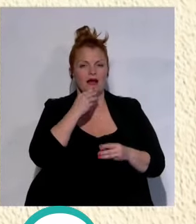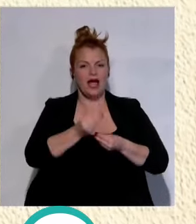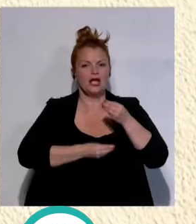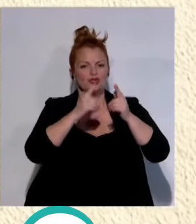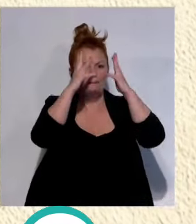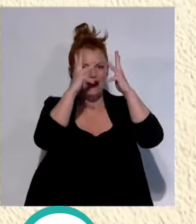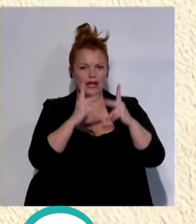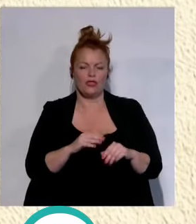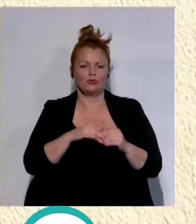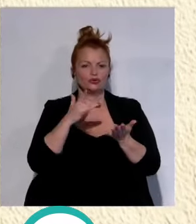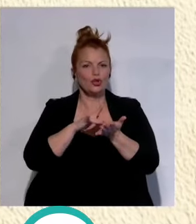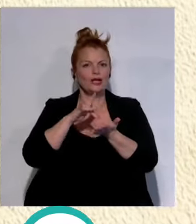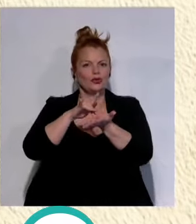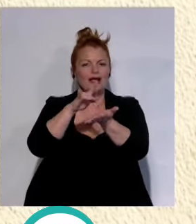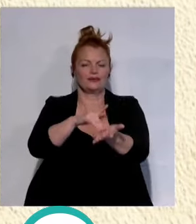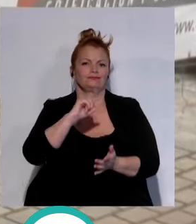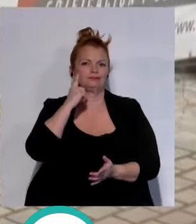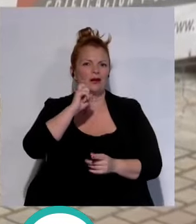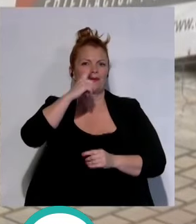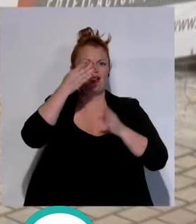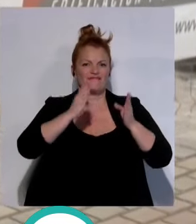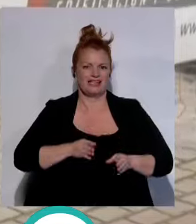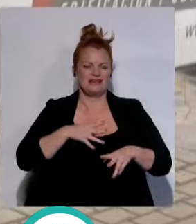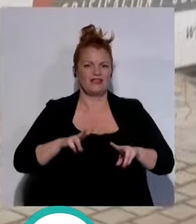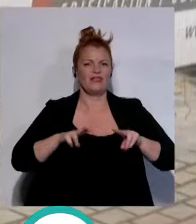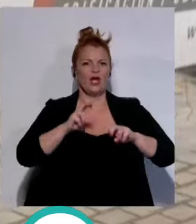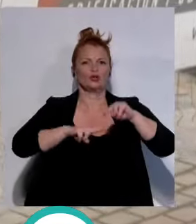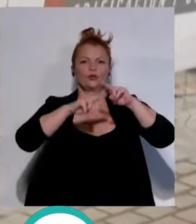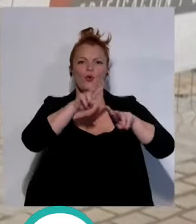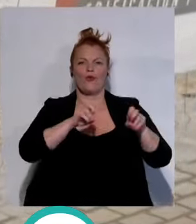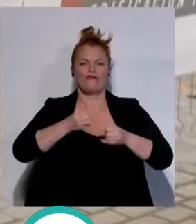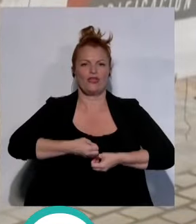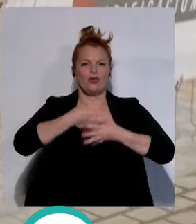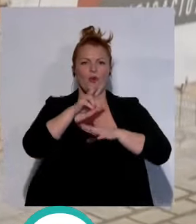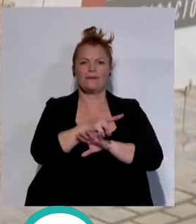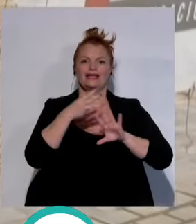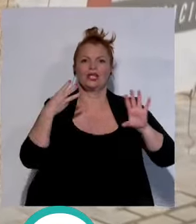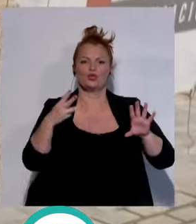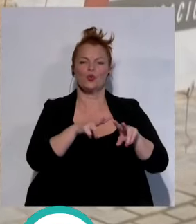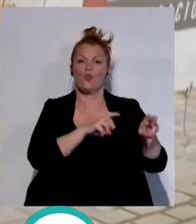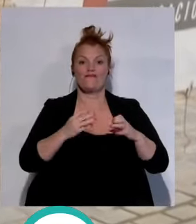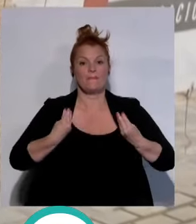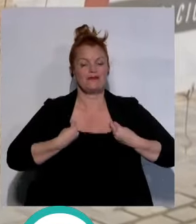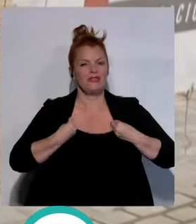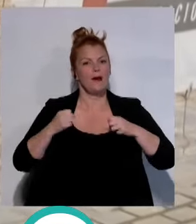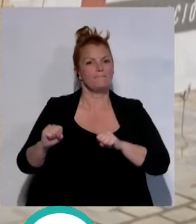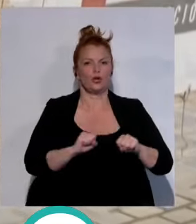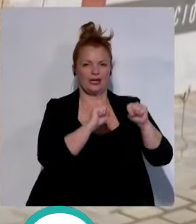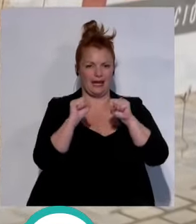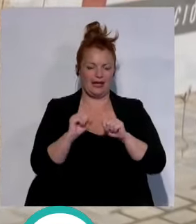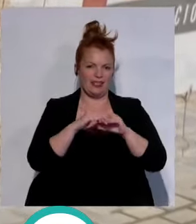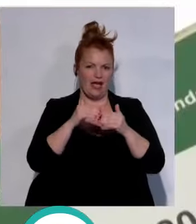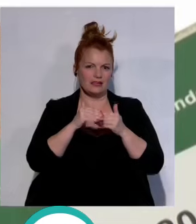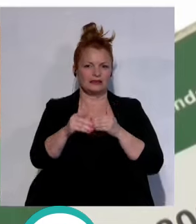los vestigios encontrados en la fase inicial de la construcción de su nuevo edificio con 28 nuevas viviendas protegidas previstas